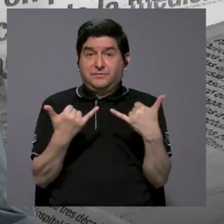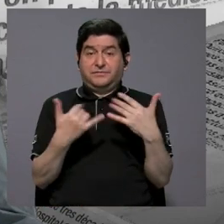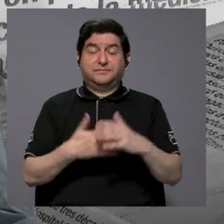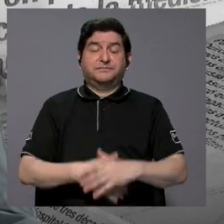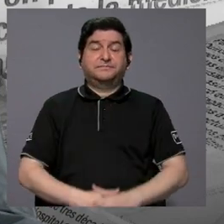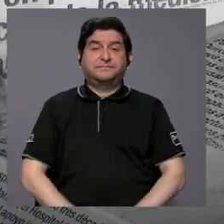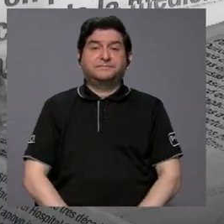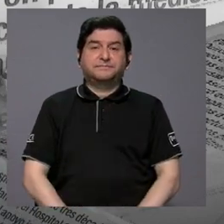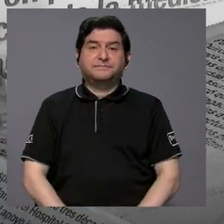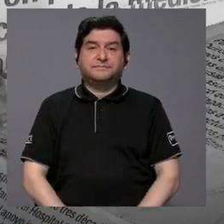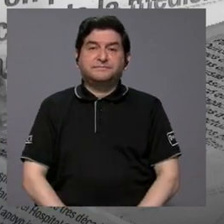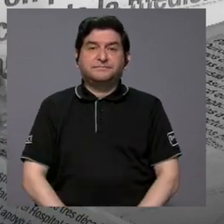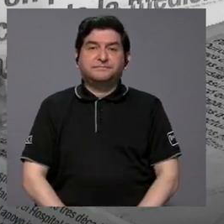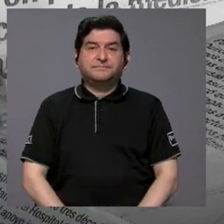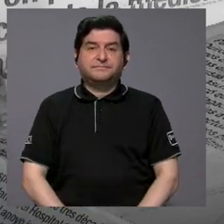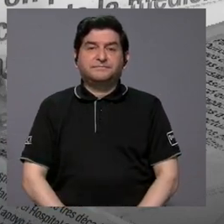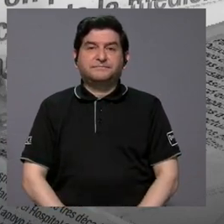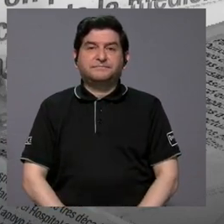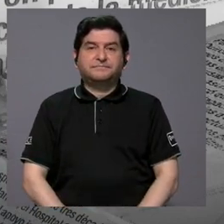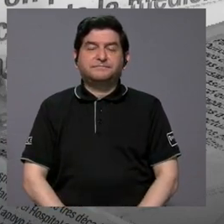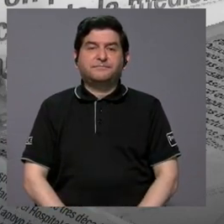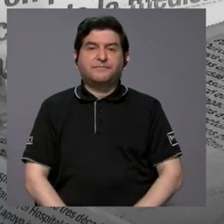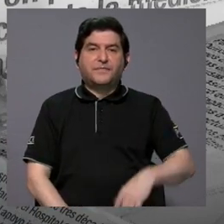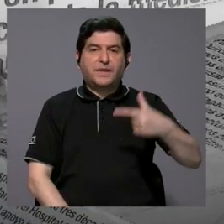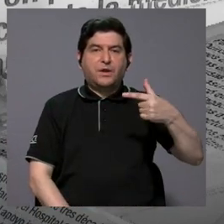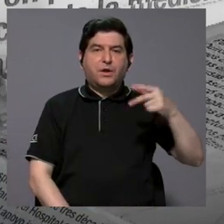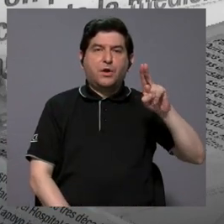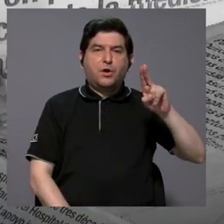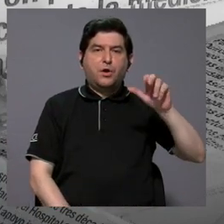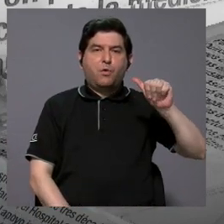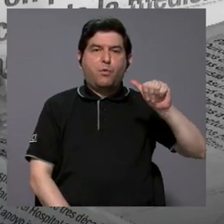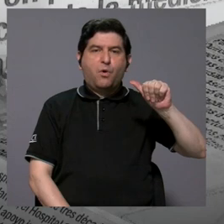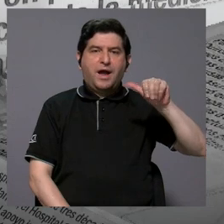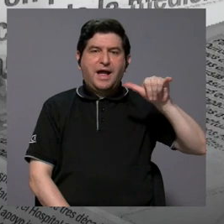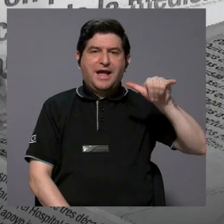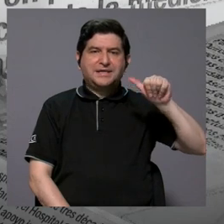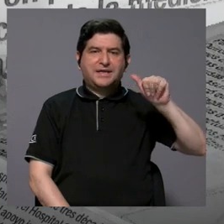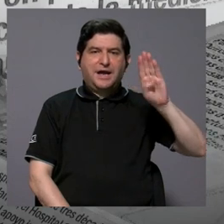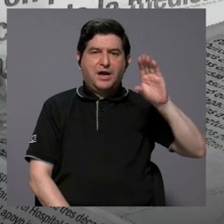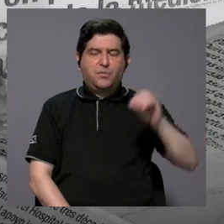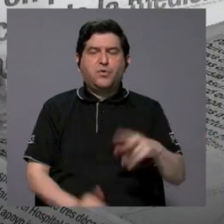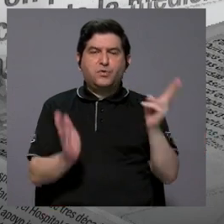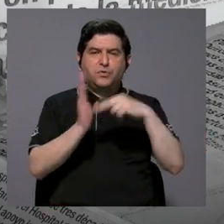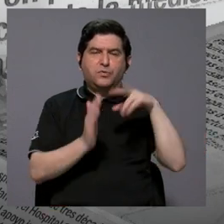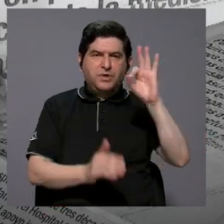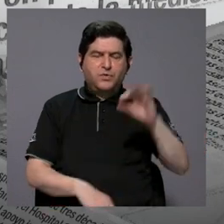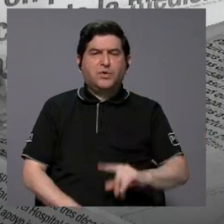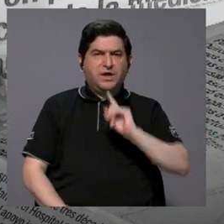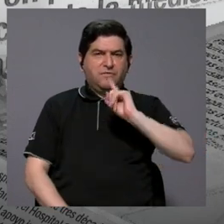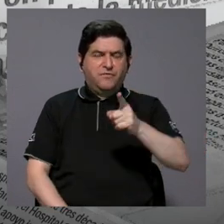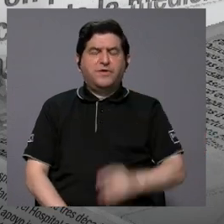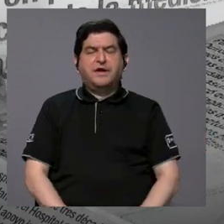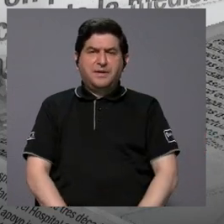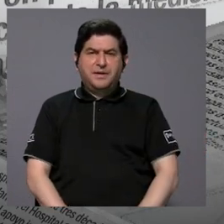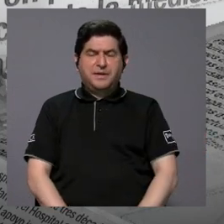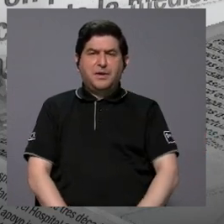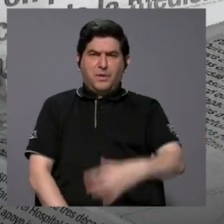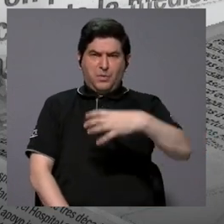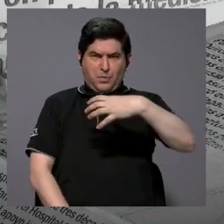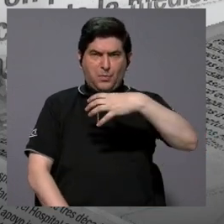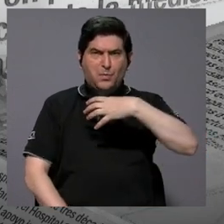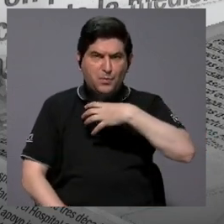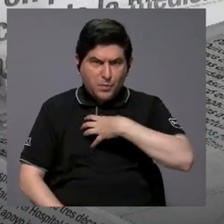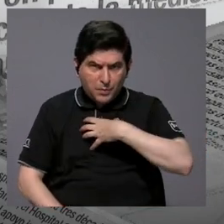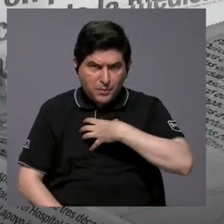Y esta, Guayabo, fue declarada en el 2009 como patrimonio